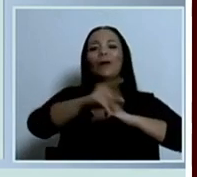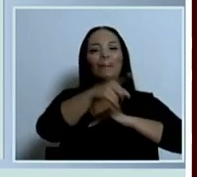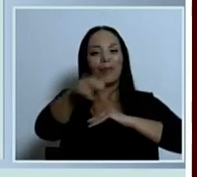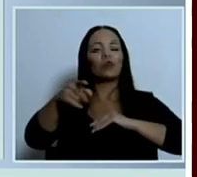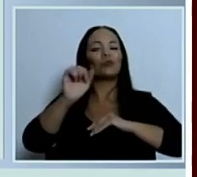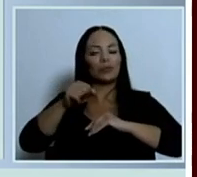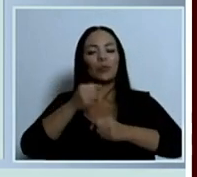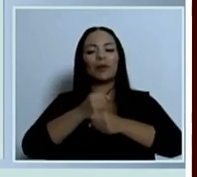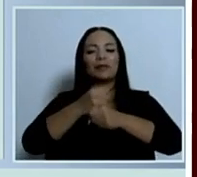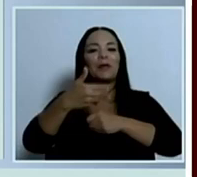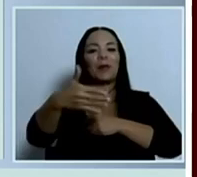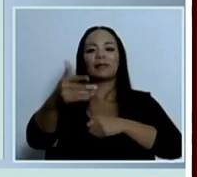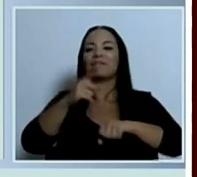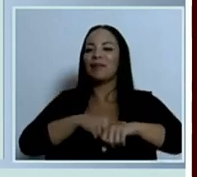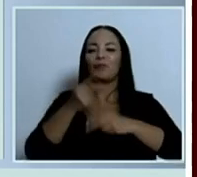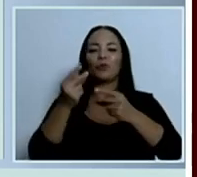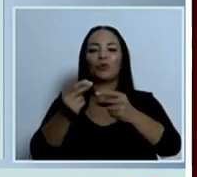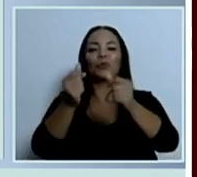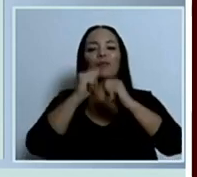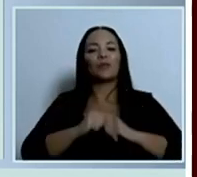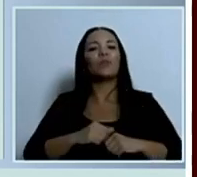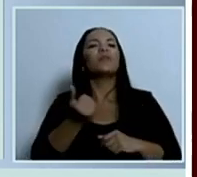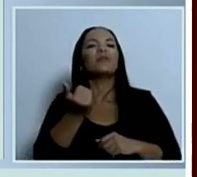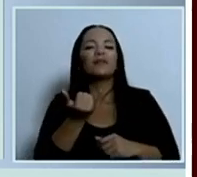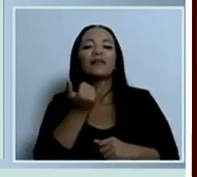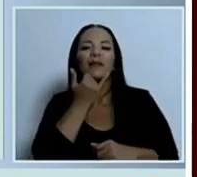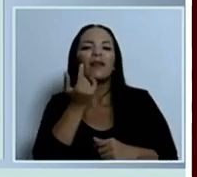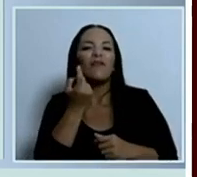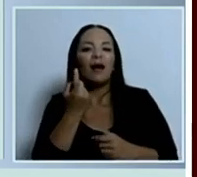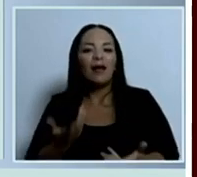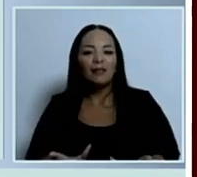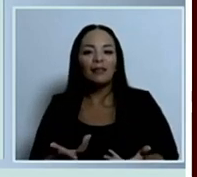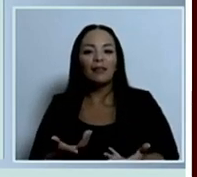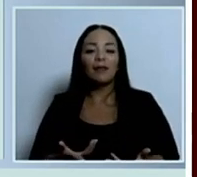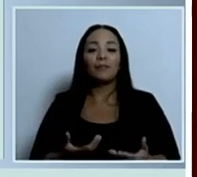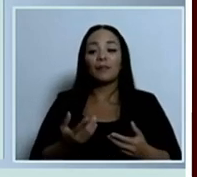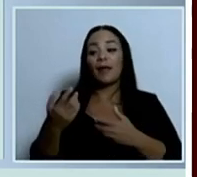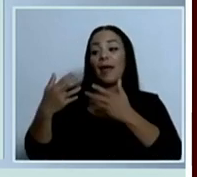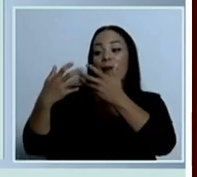en tiempo súper rápido. ¿Qué es lo que hace falta? Que las empresas presenten más